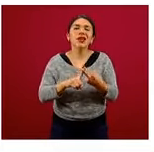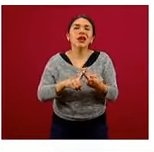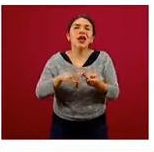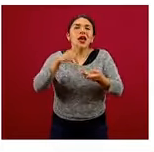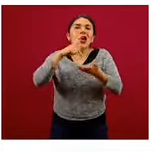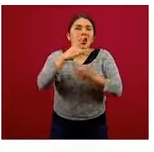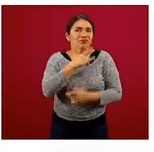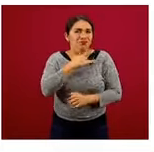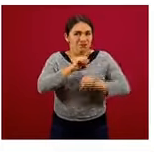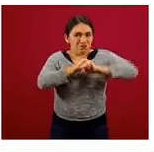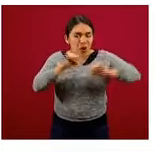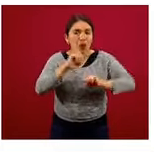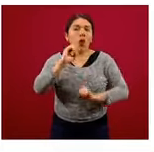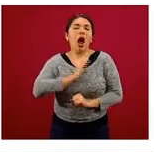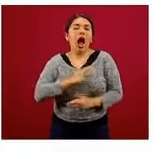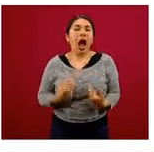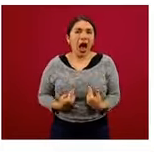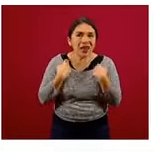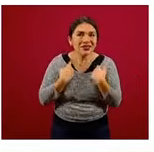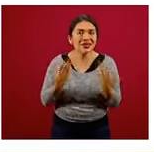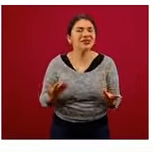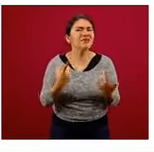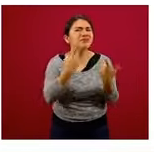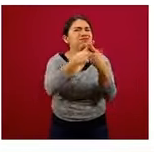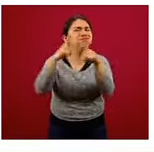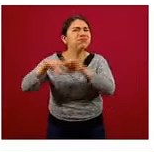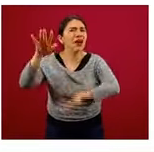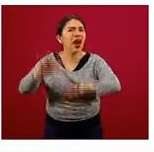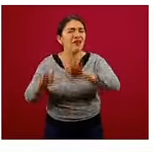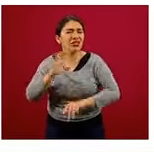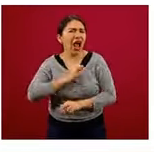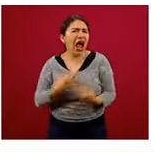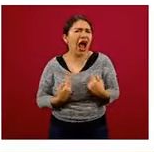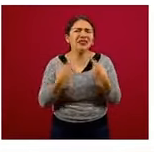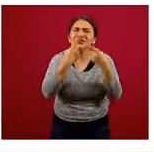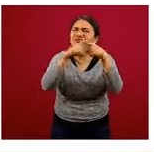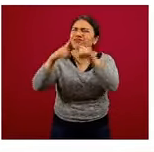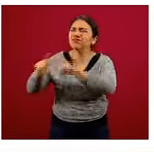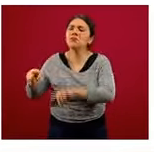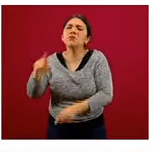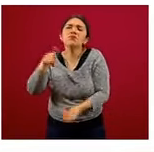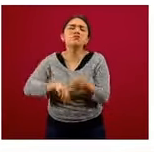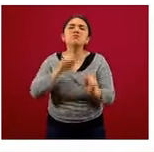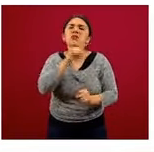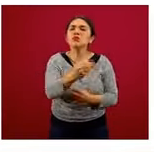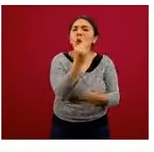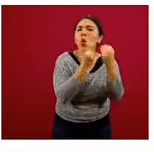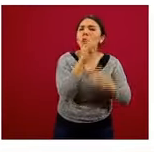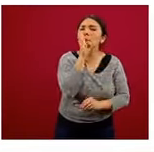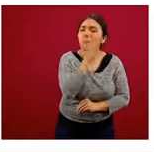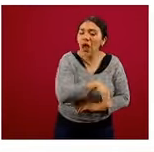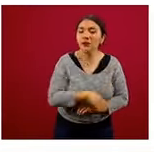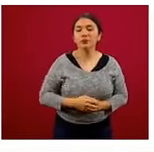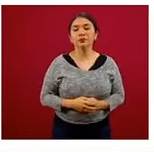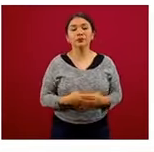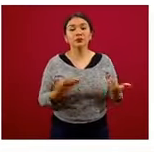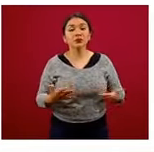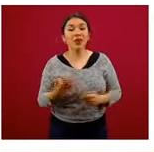cardiovascular y el cáncer y muchos casos de cáncer están relacionados con la dieta. Y